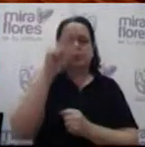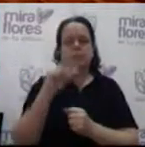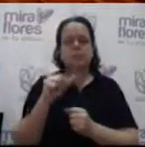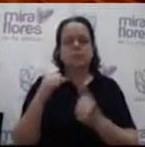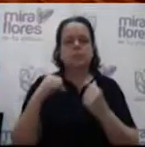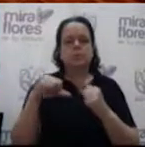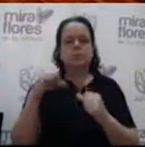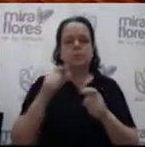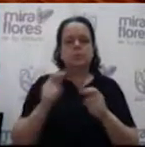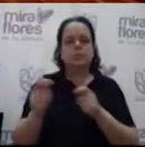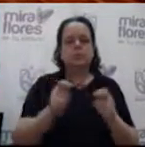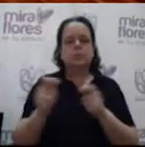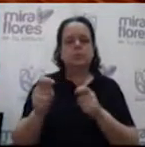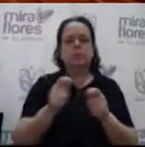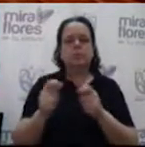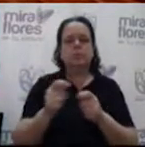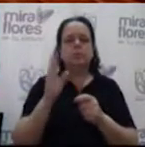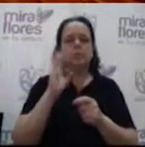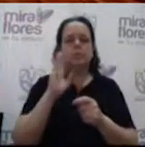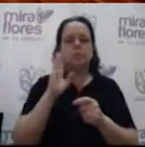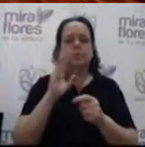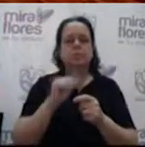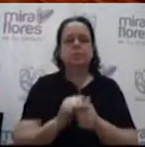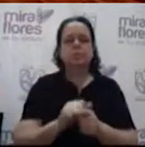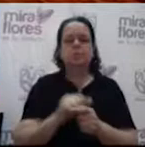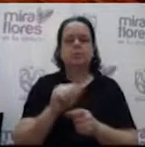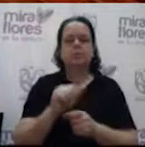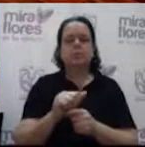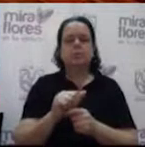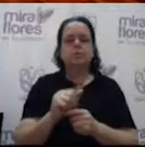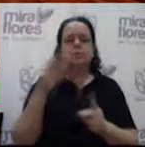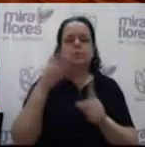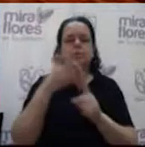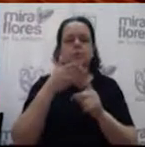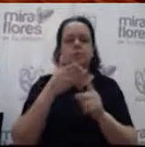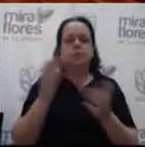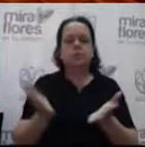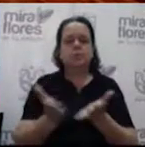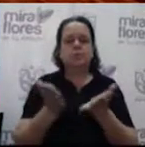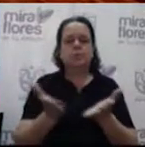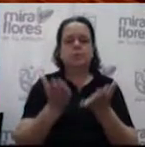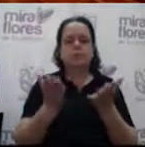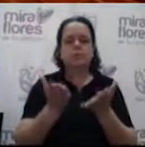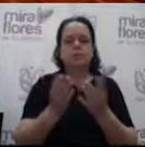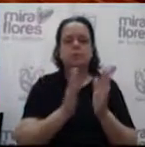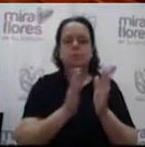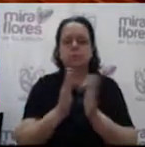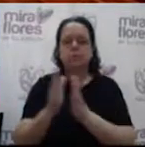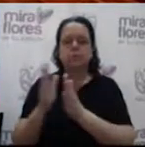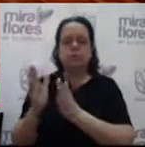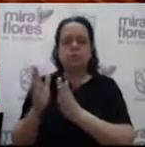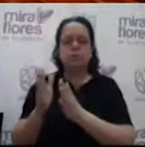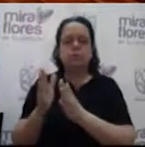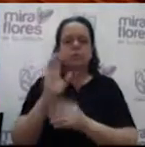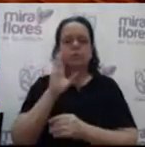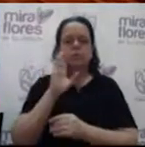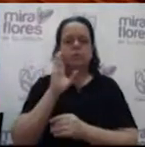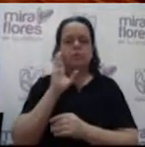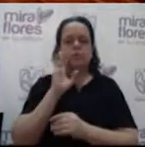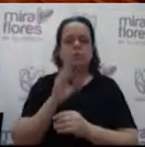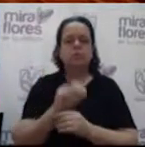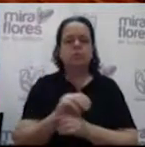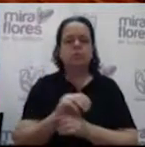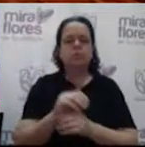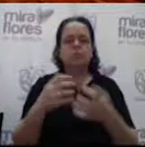para la Gestión de Residuos, ASPAGER, con la finalidad de contribuir con el adecuado tratamiento y disposición de los residuos de